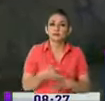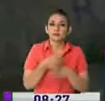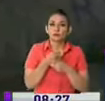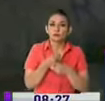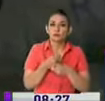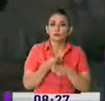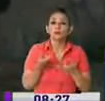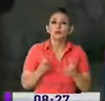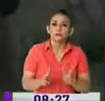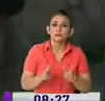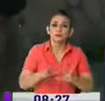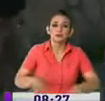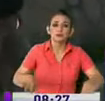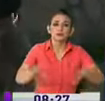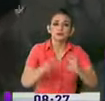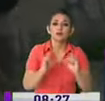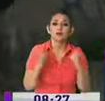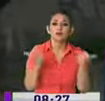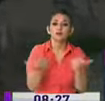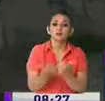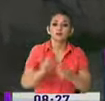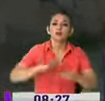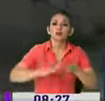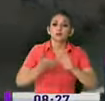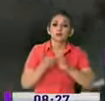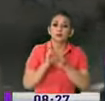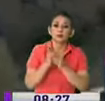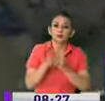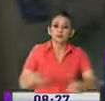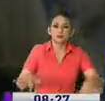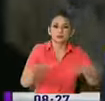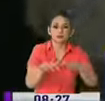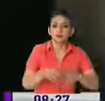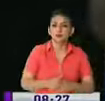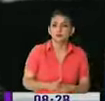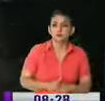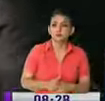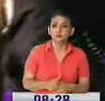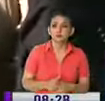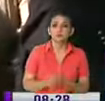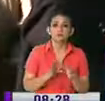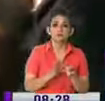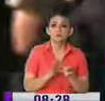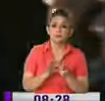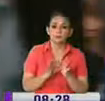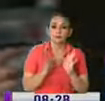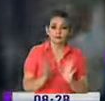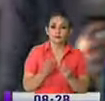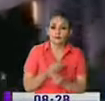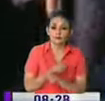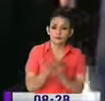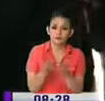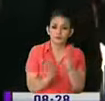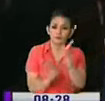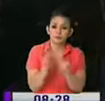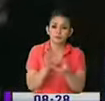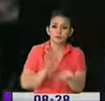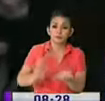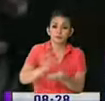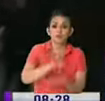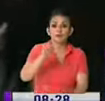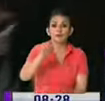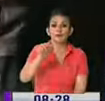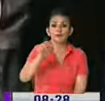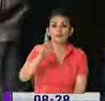con asambleas comunitarias para todos los vecinos. Muchísimas gracias compañeros, esta es la información. Los moradores del sector Madregal